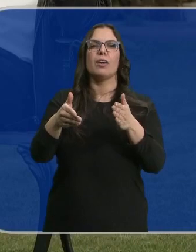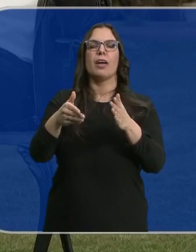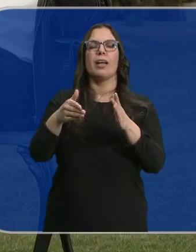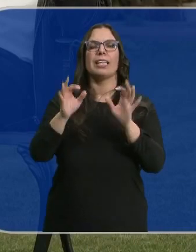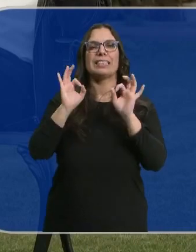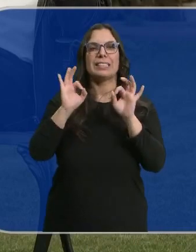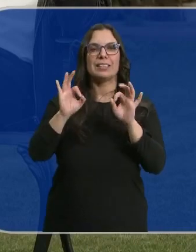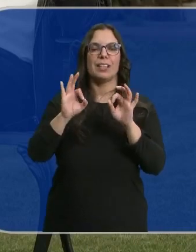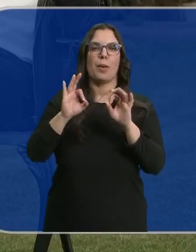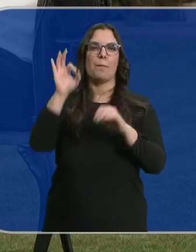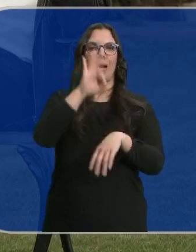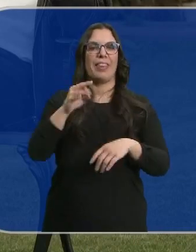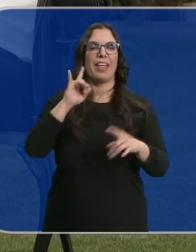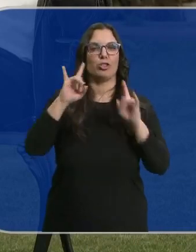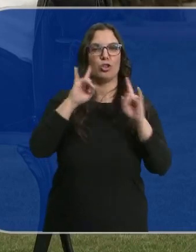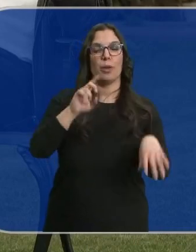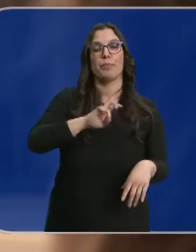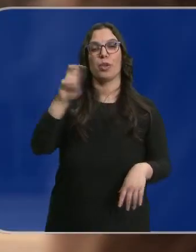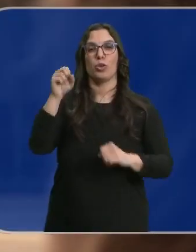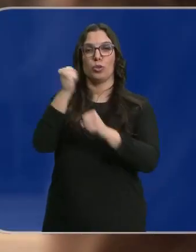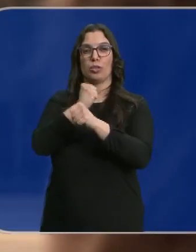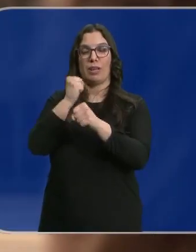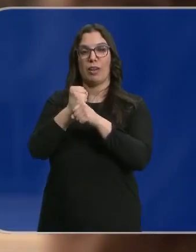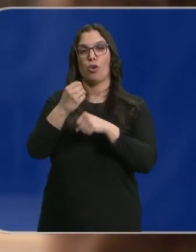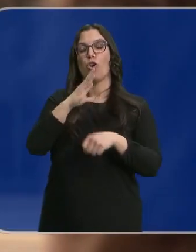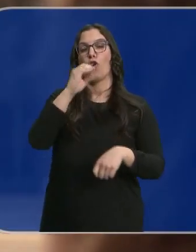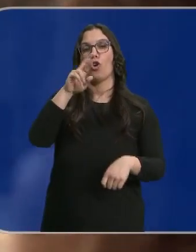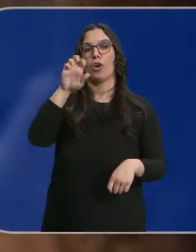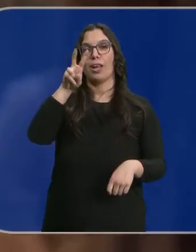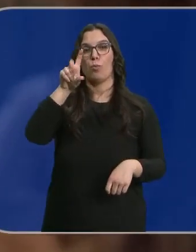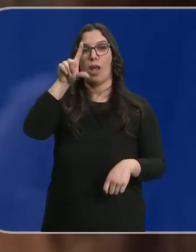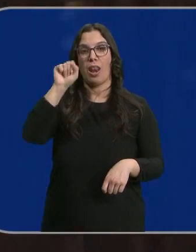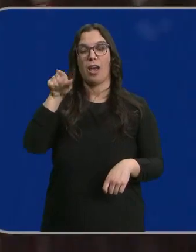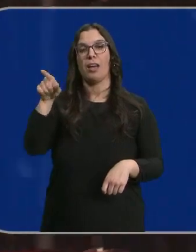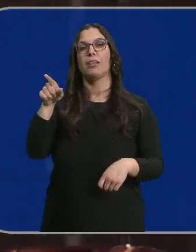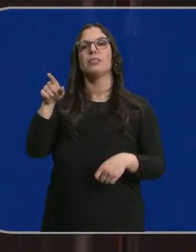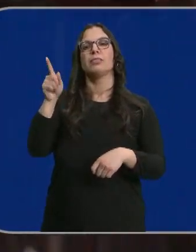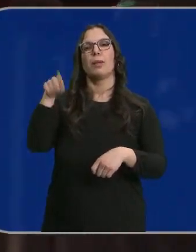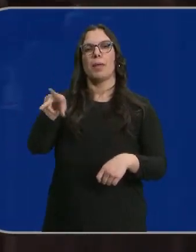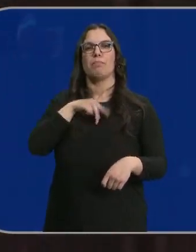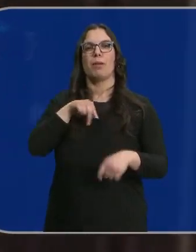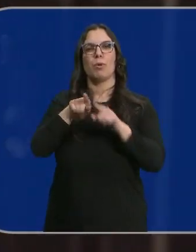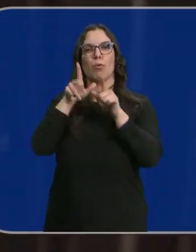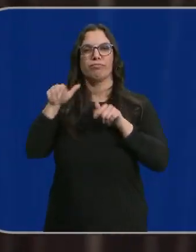Sonora. Y otro trabajo de la casa, el Correvuela, presentado por María Nieto, ha obtenido un premio Accesi.